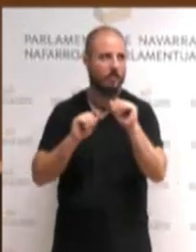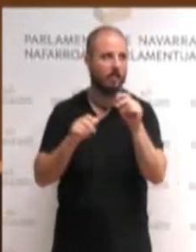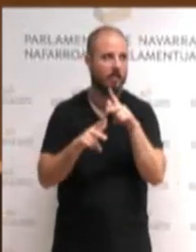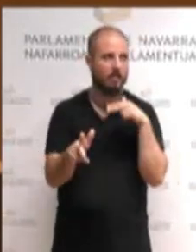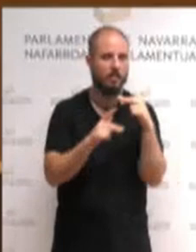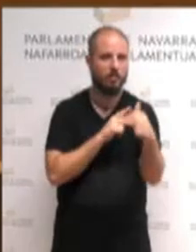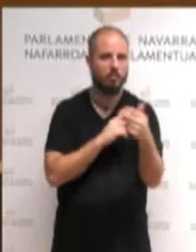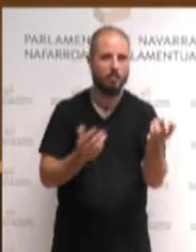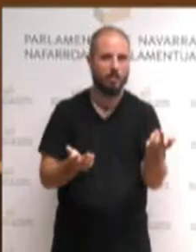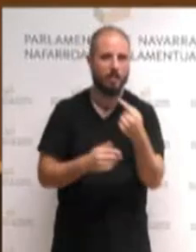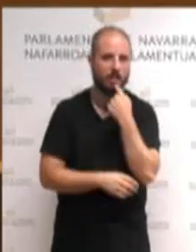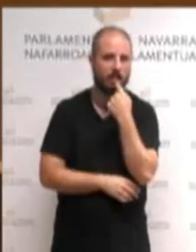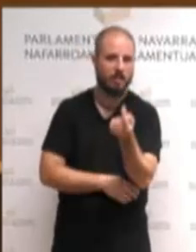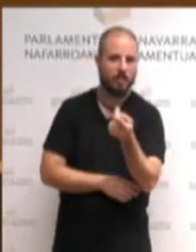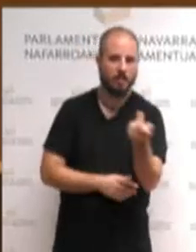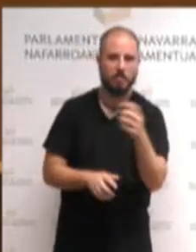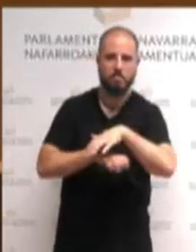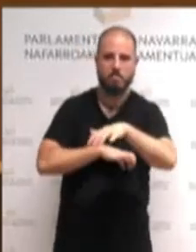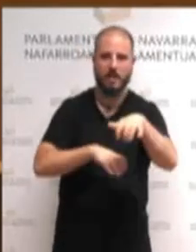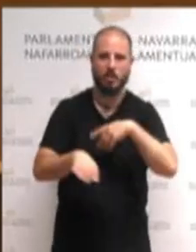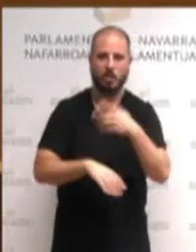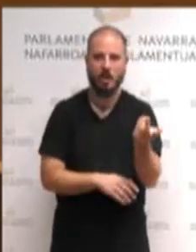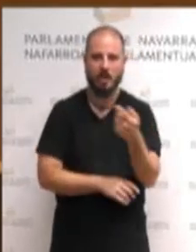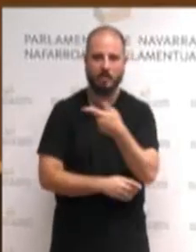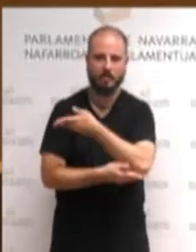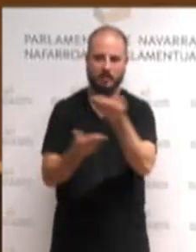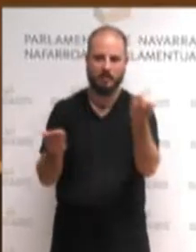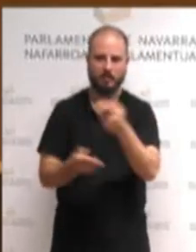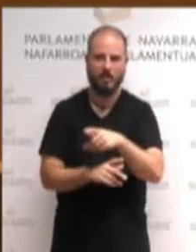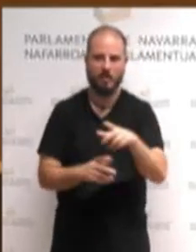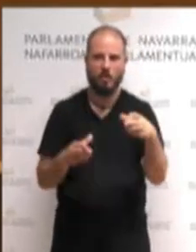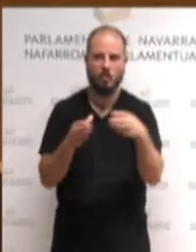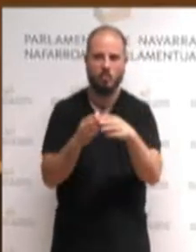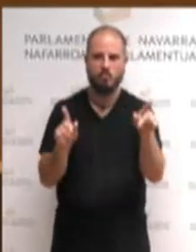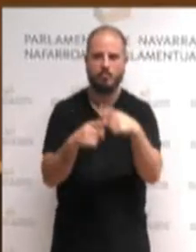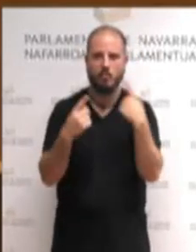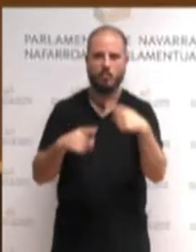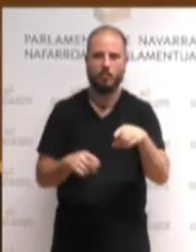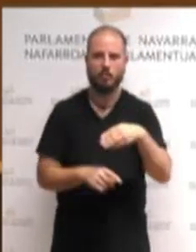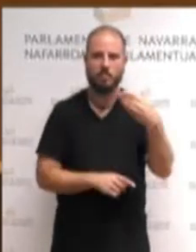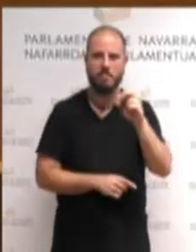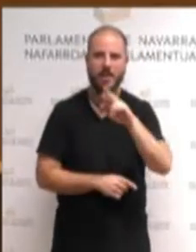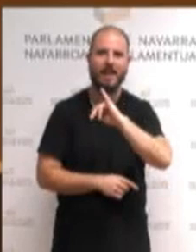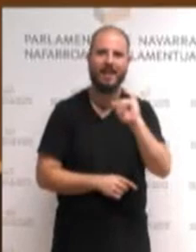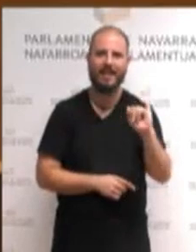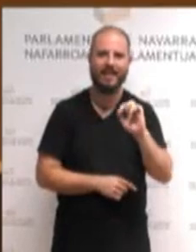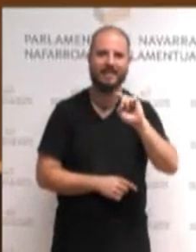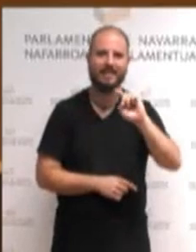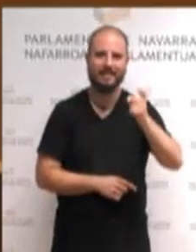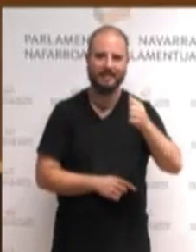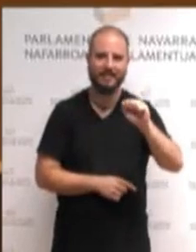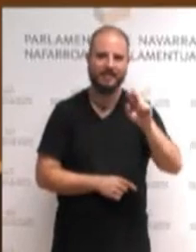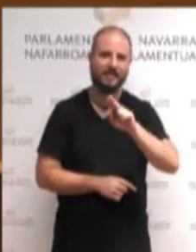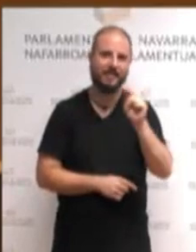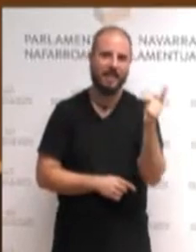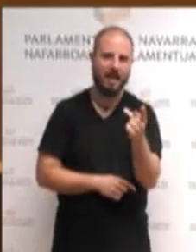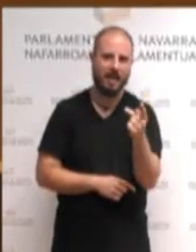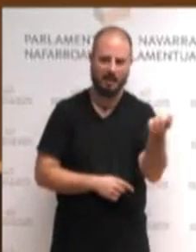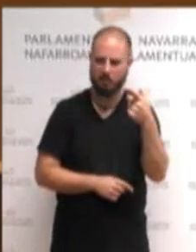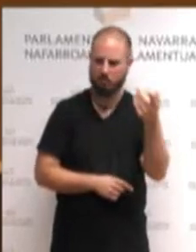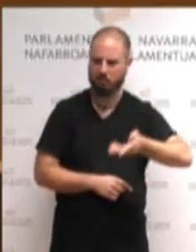berri txarrak taldea ezagutuko duzuela gehienok. Tamalez, beren, ibilbedea, amaitutzat,